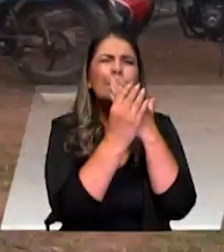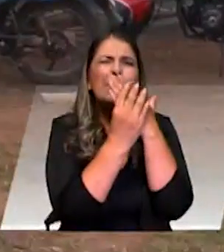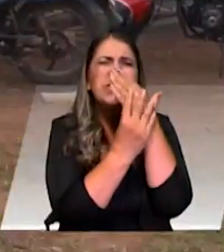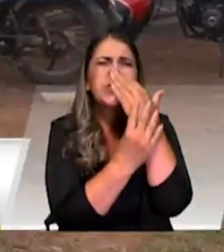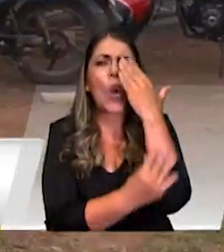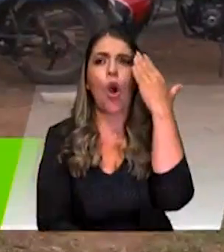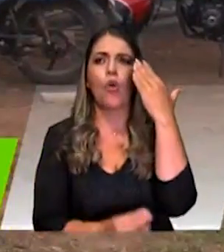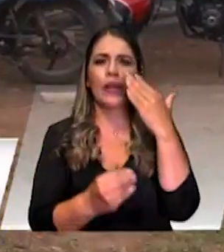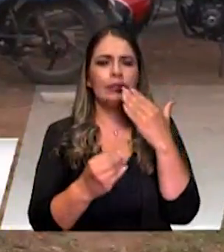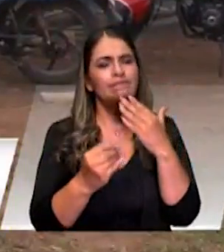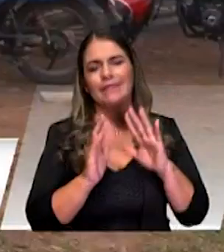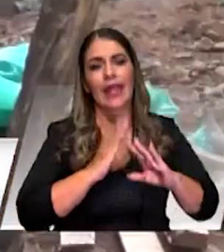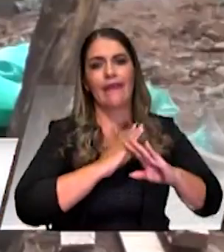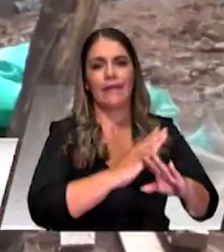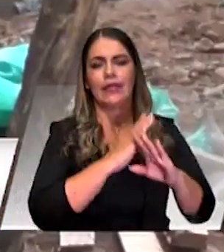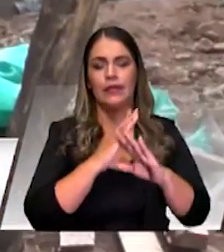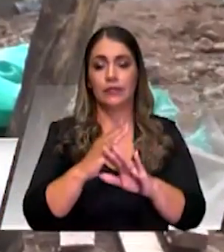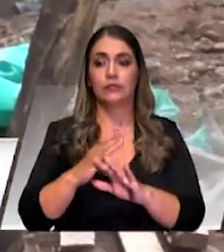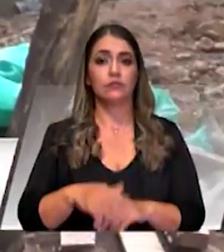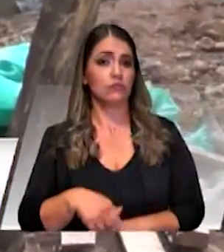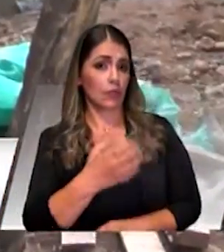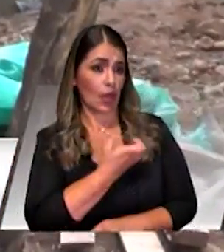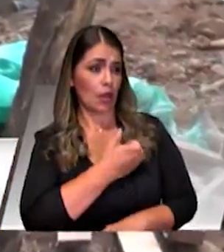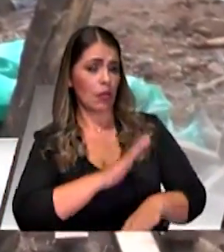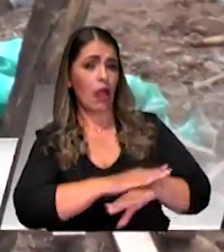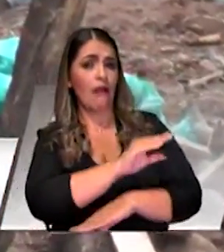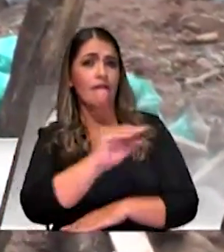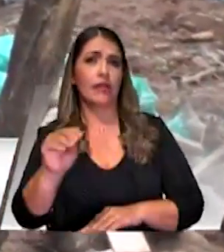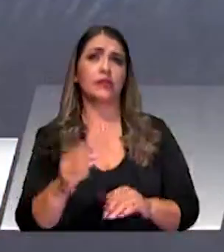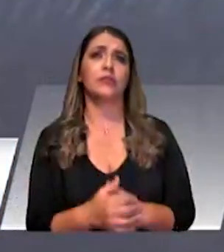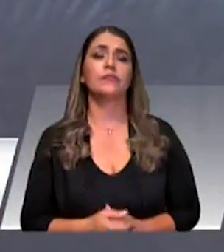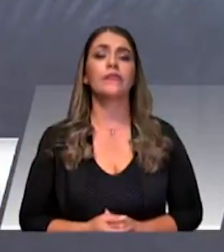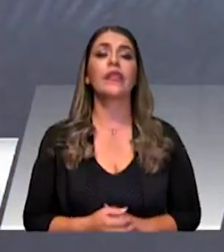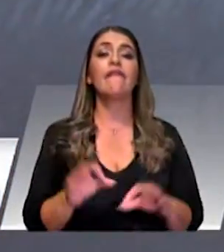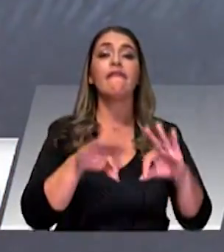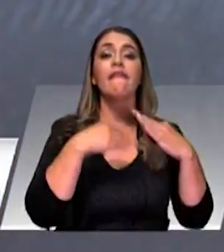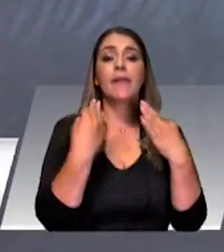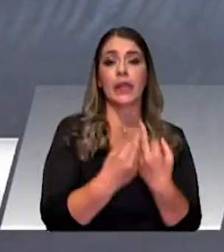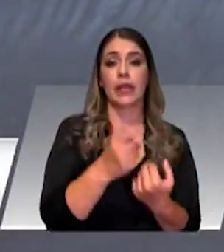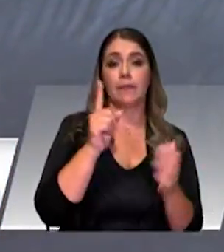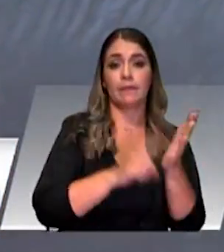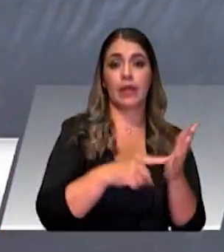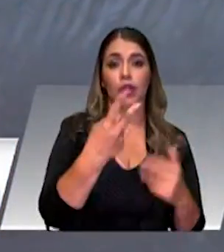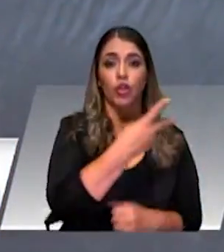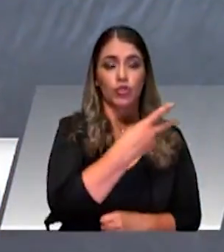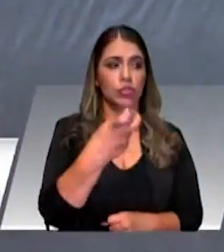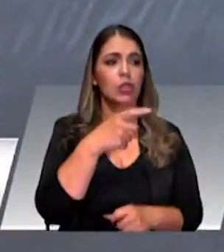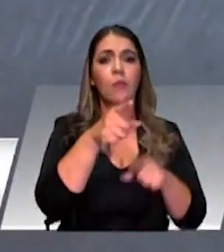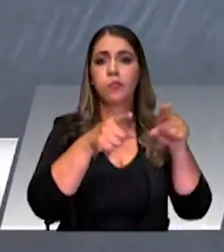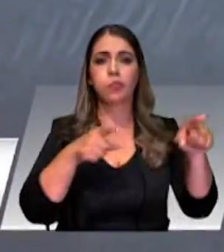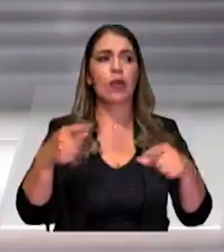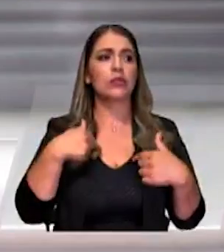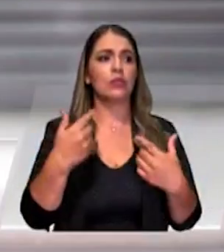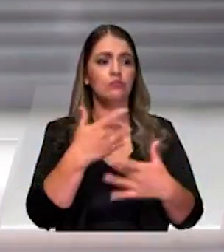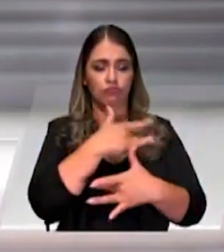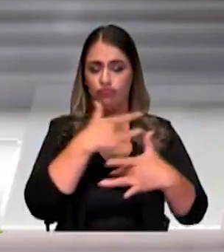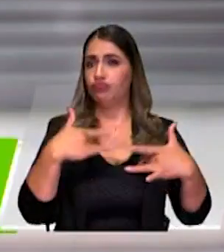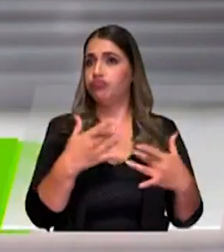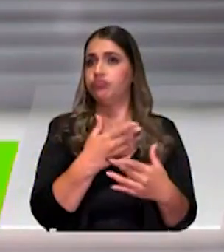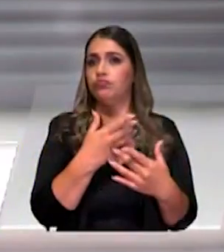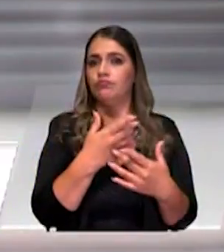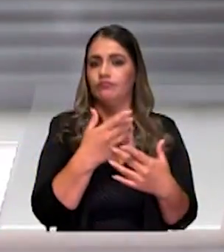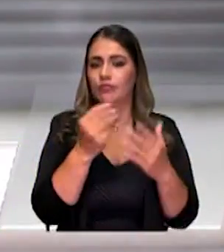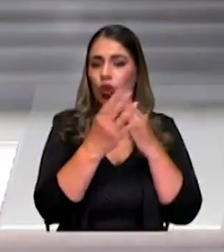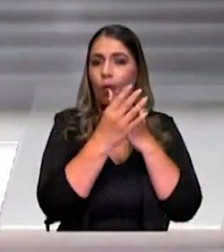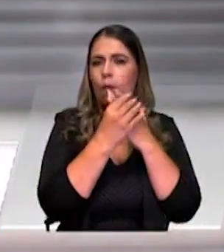Asamblea General de la ONU, la Alcaldía de Medellín señala que cerca de 1.200 familias han logrado salir de esta condición. Este año